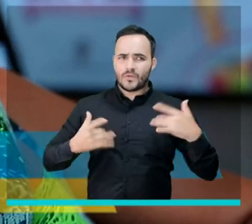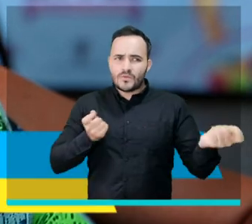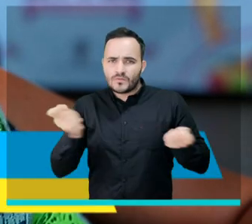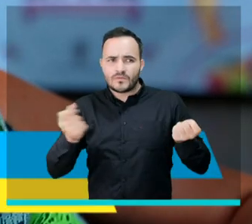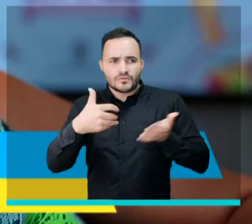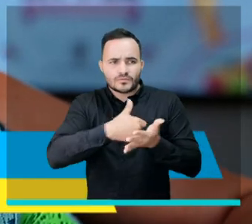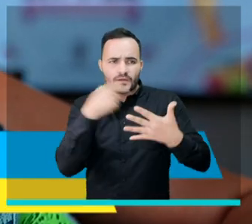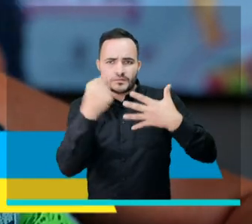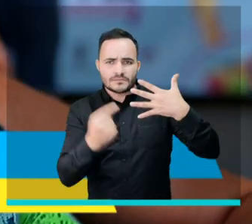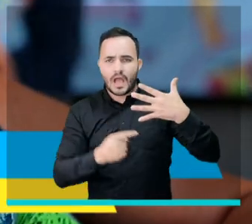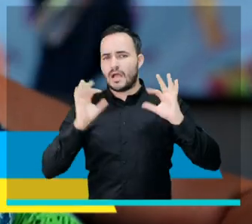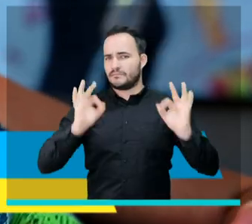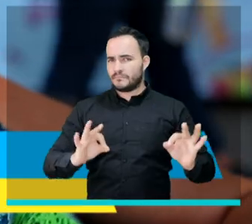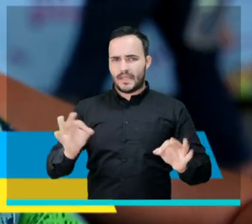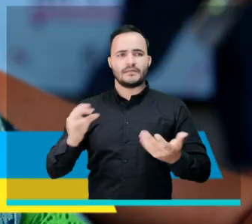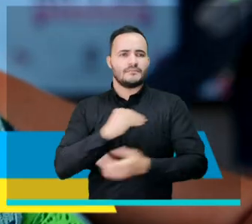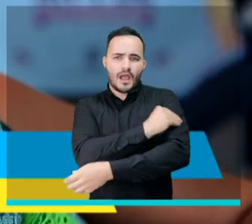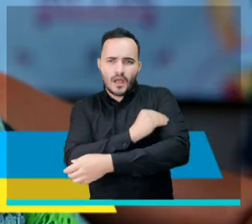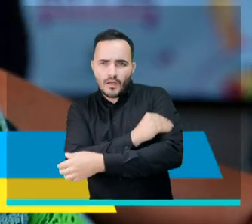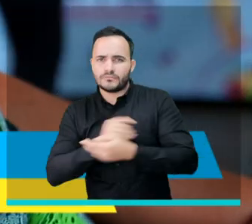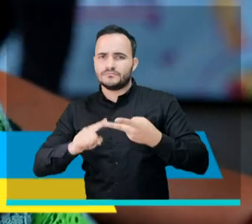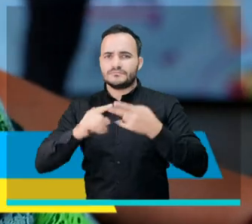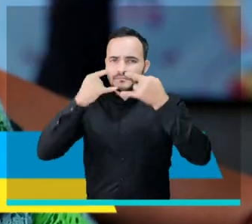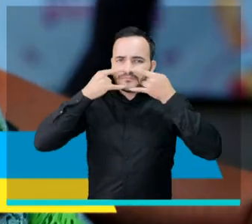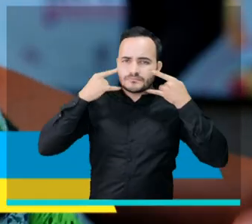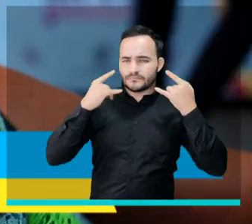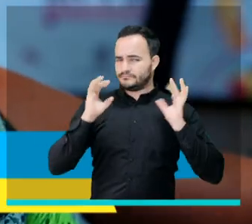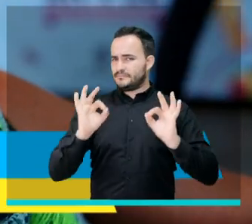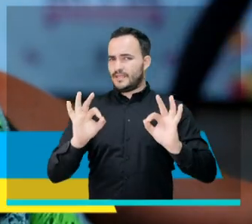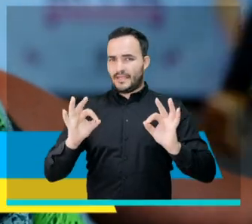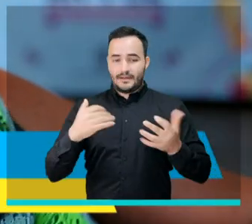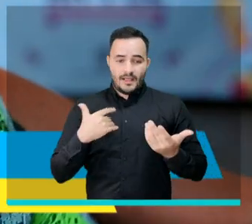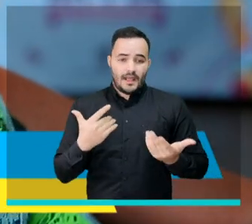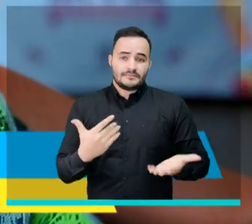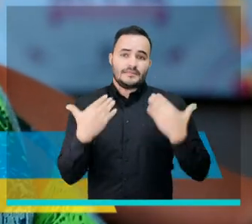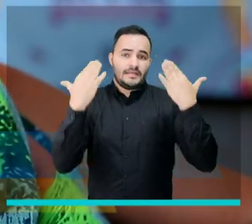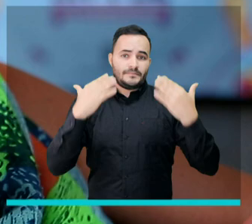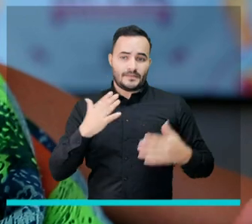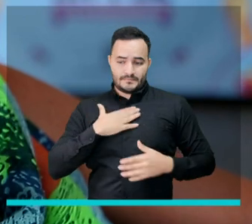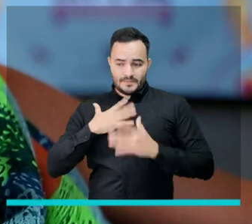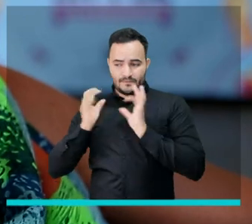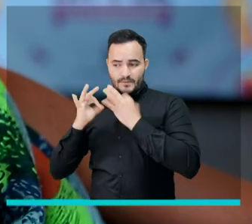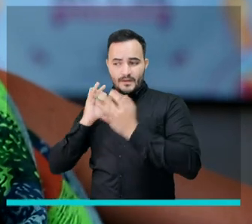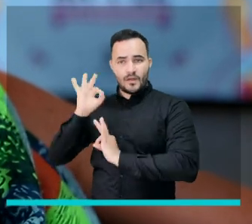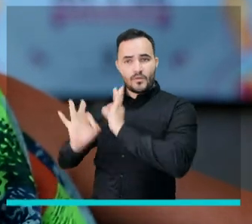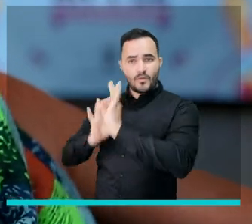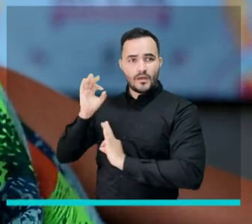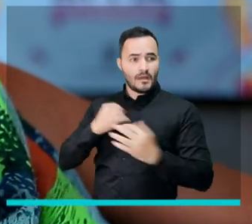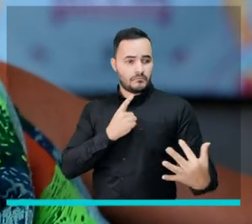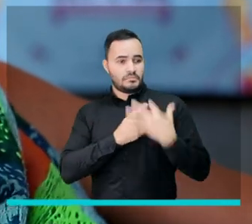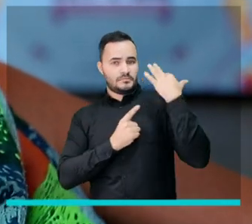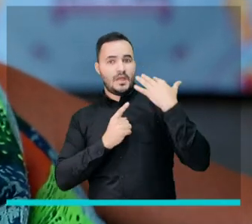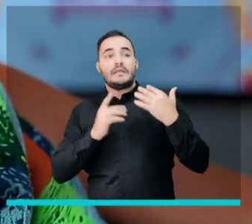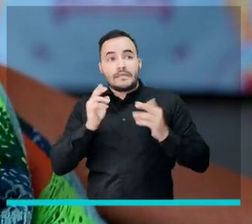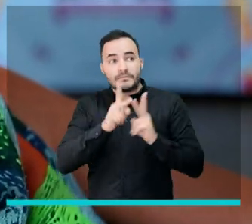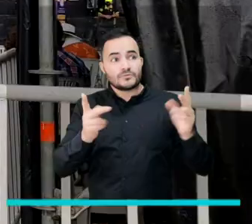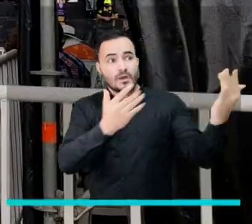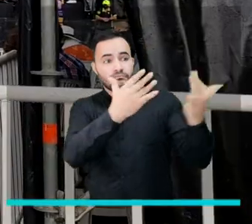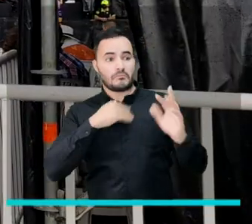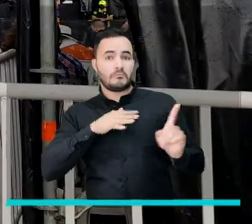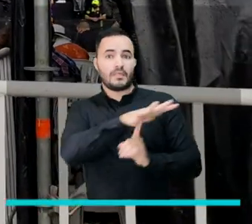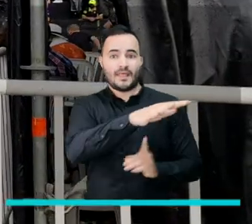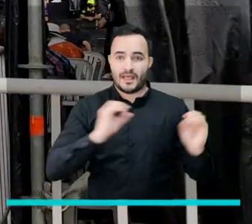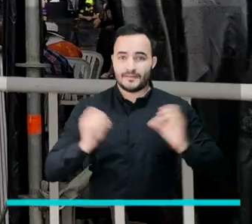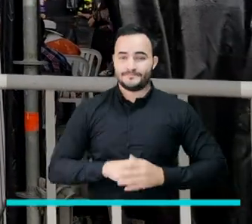protocolos de bioseguridad, el alcohol, el tapabocas, porque así protegemos a nuestra familia y a las personas que vienen al